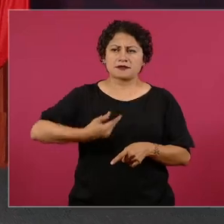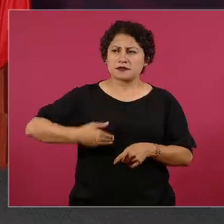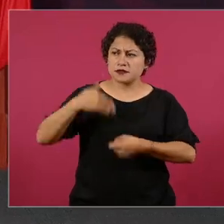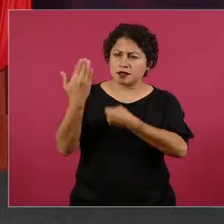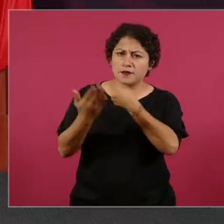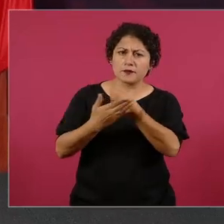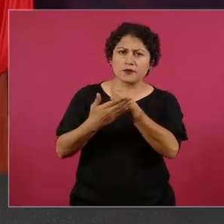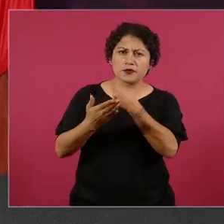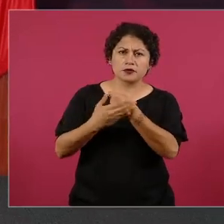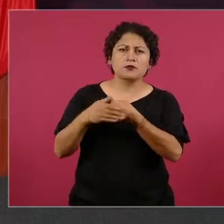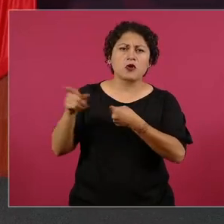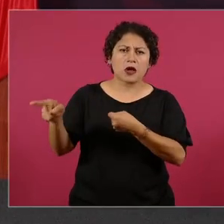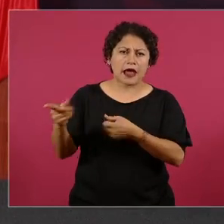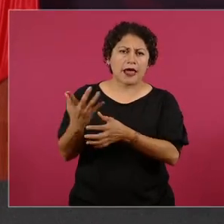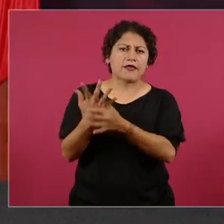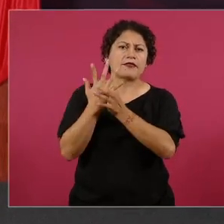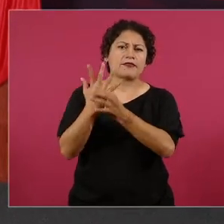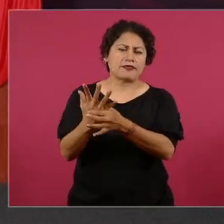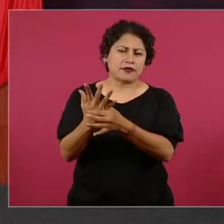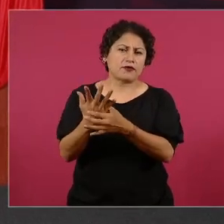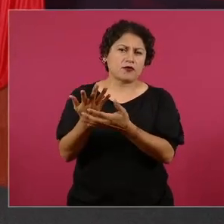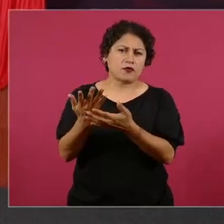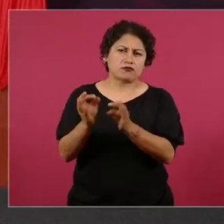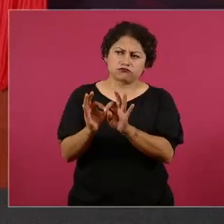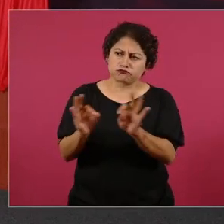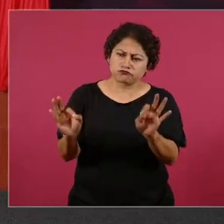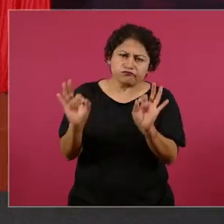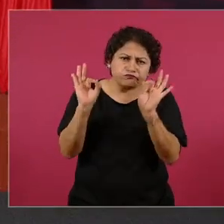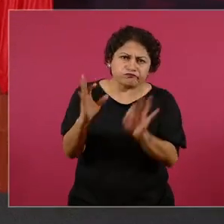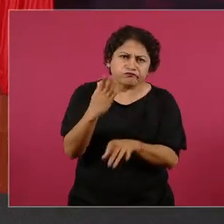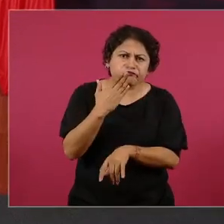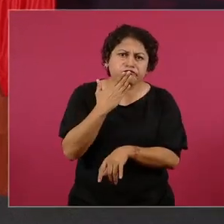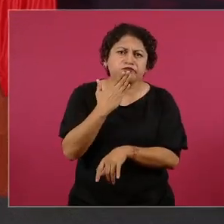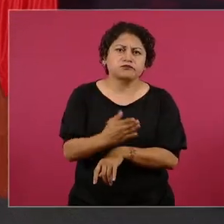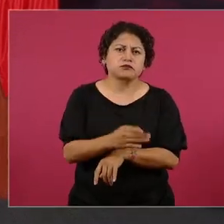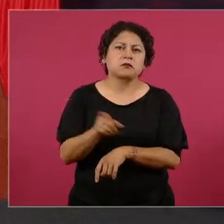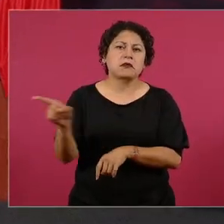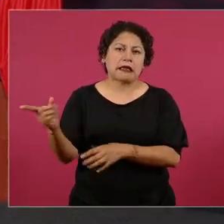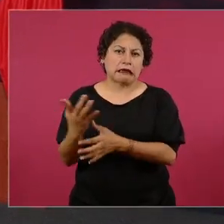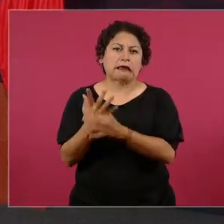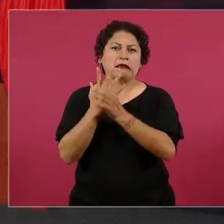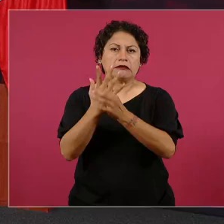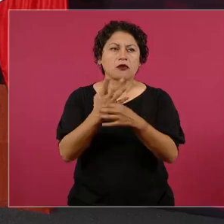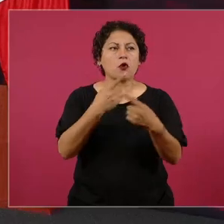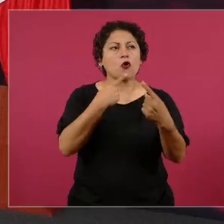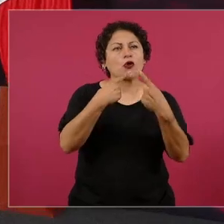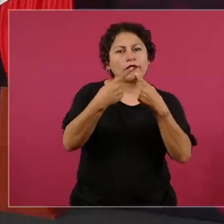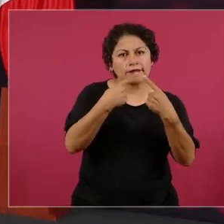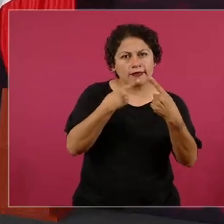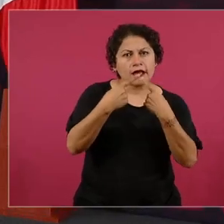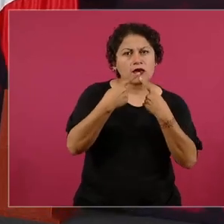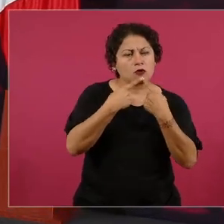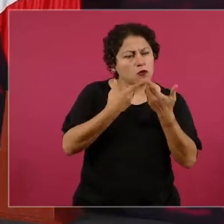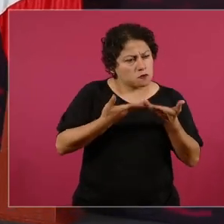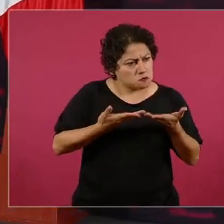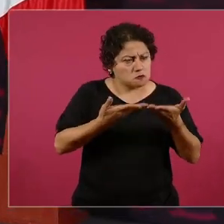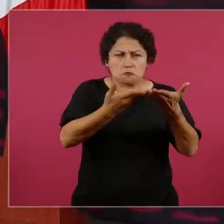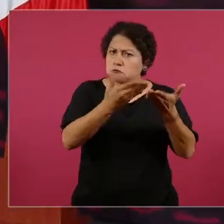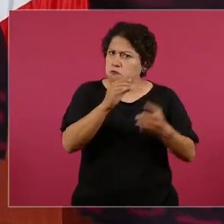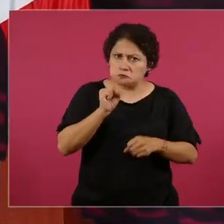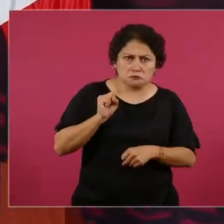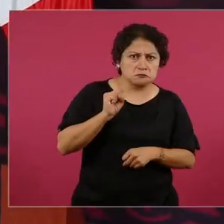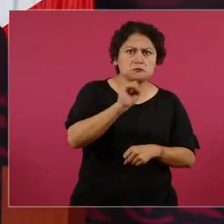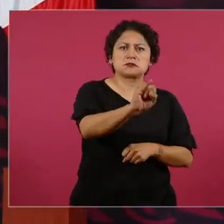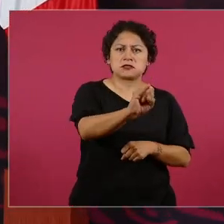creo que dijo palabras más palabras menos diálogo sí claro que podemos dialogar